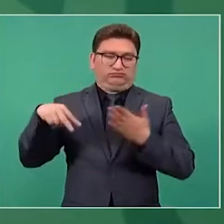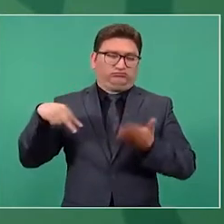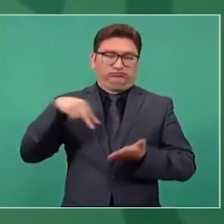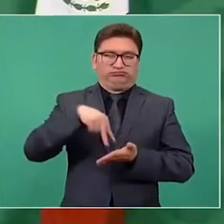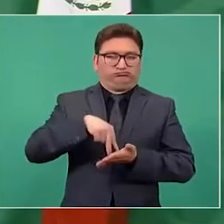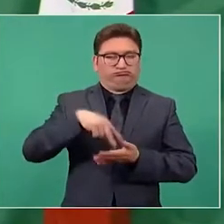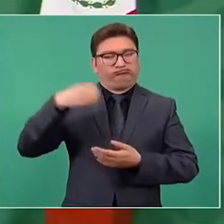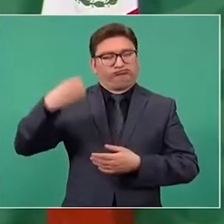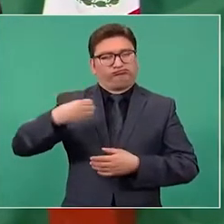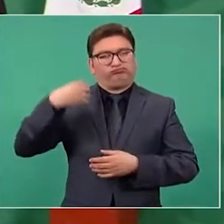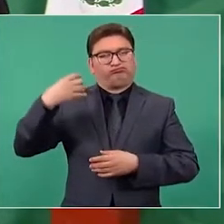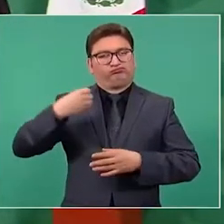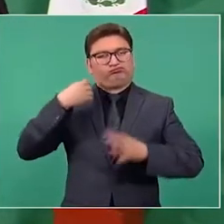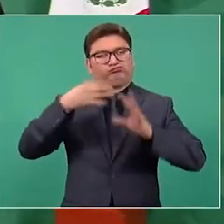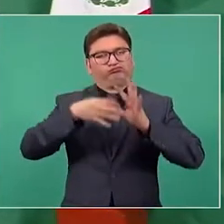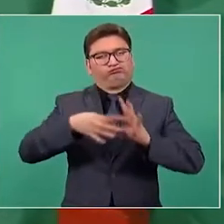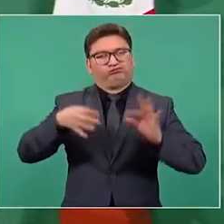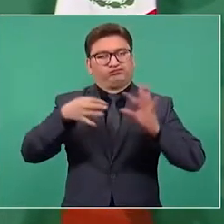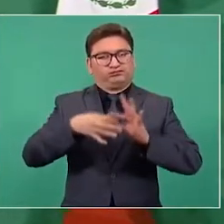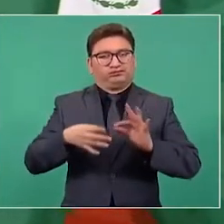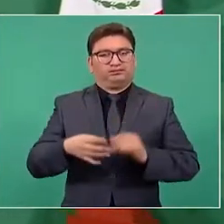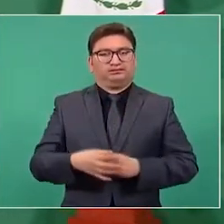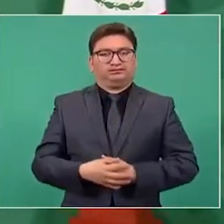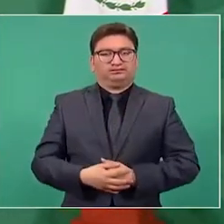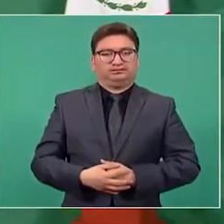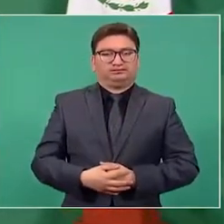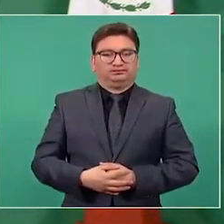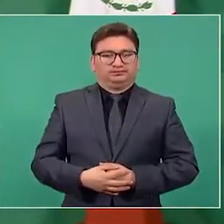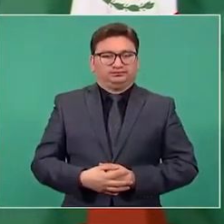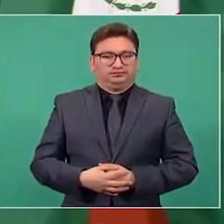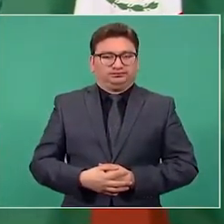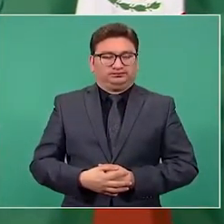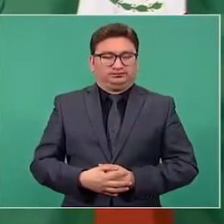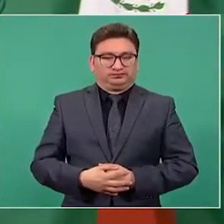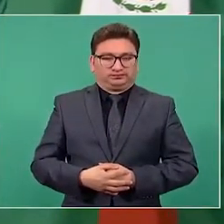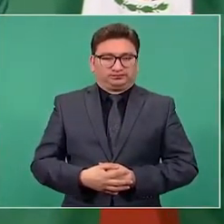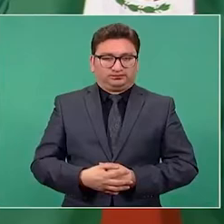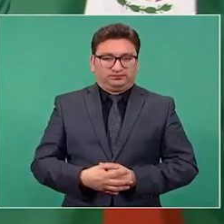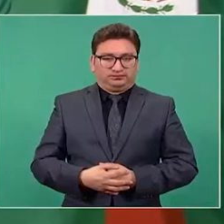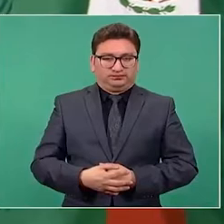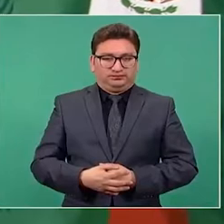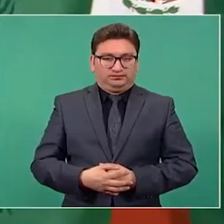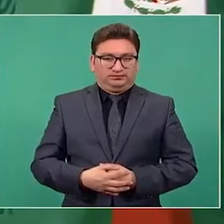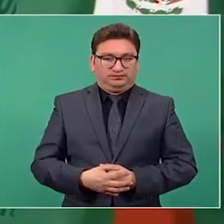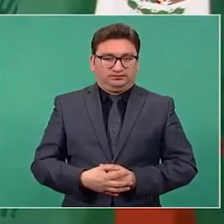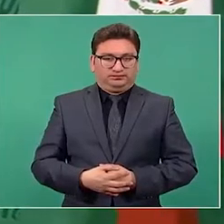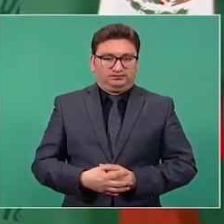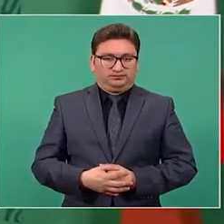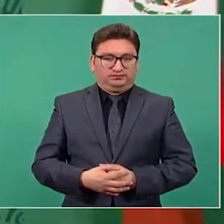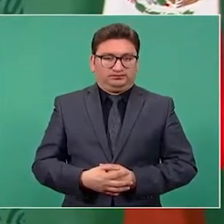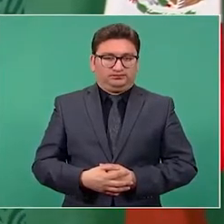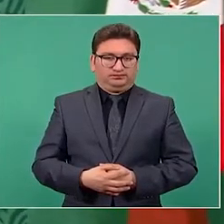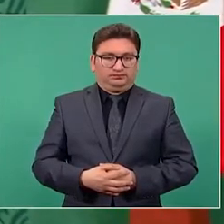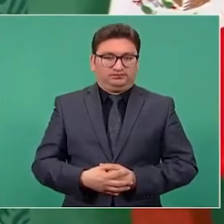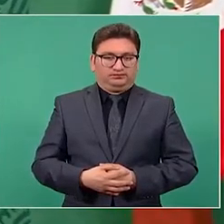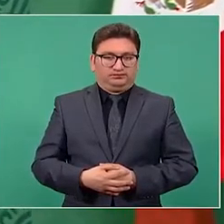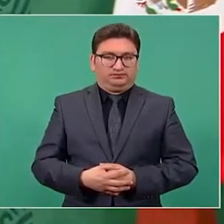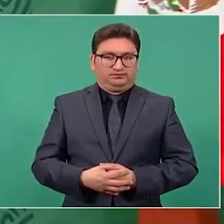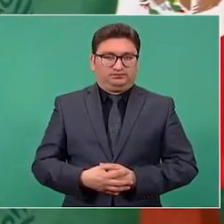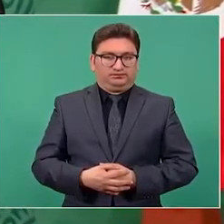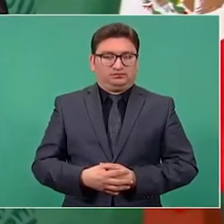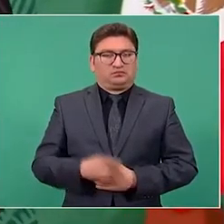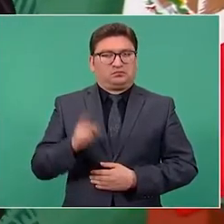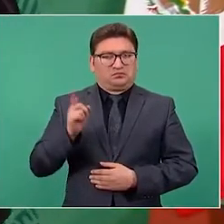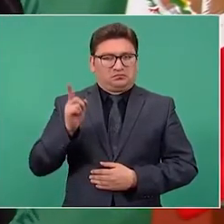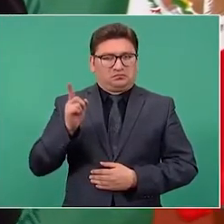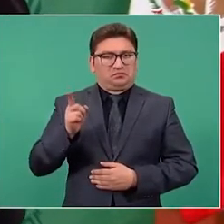explicando lo que